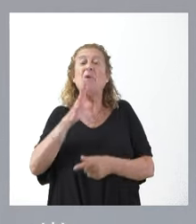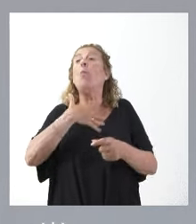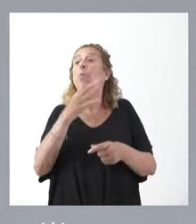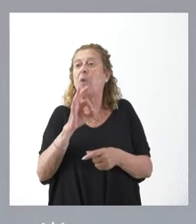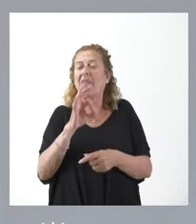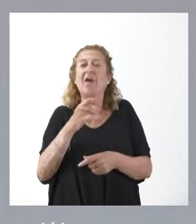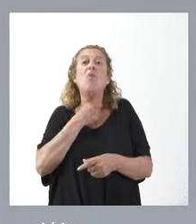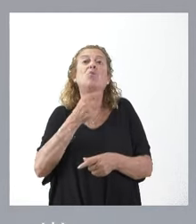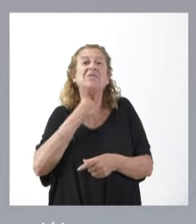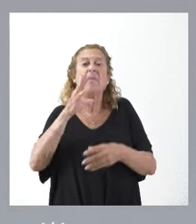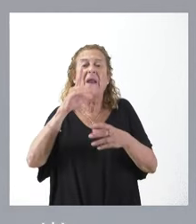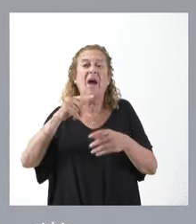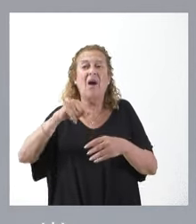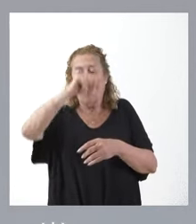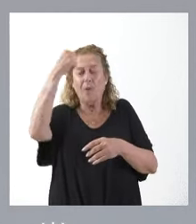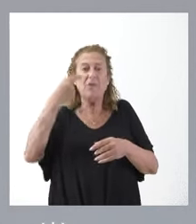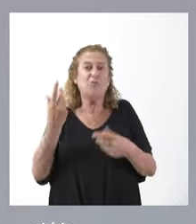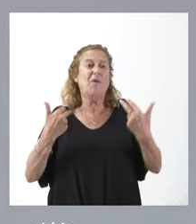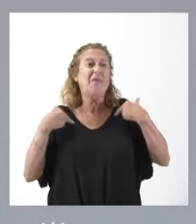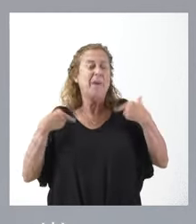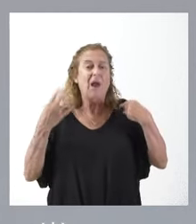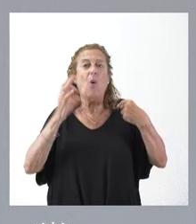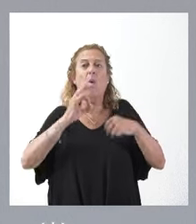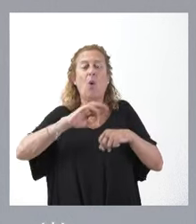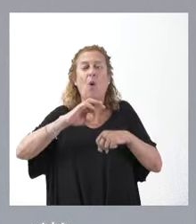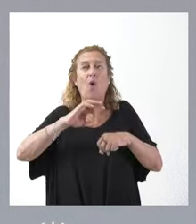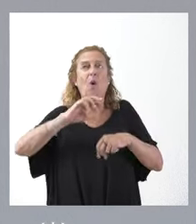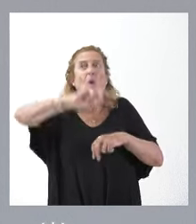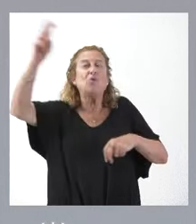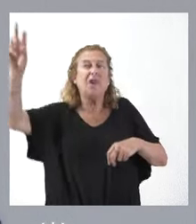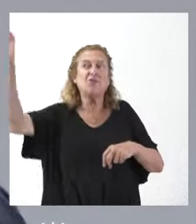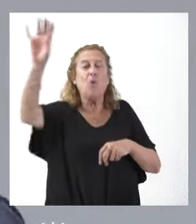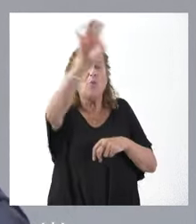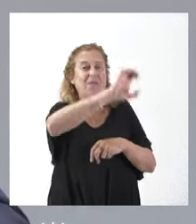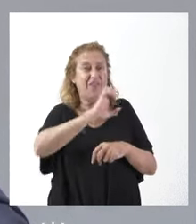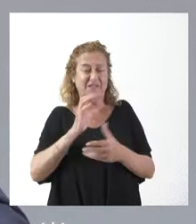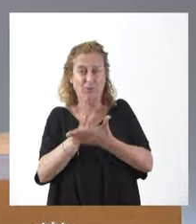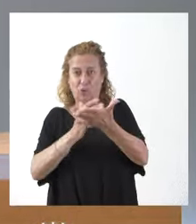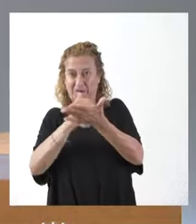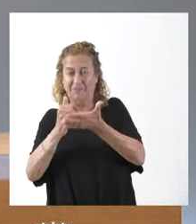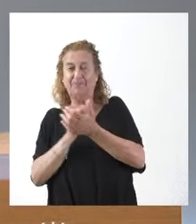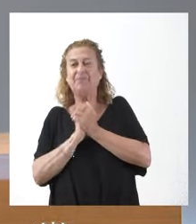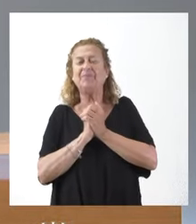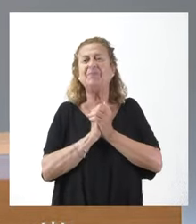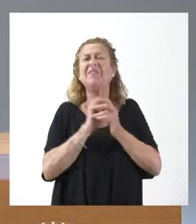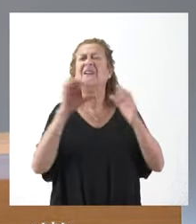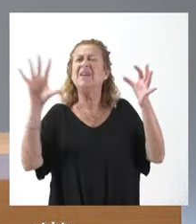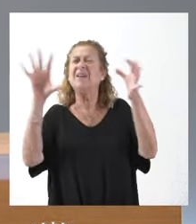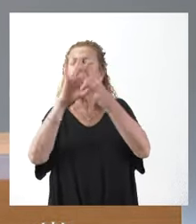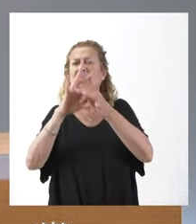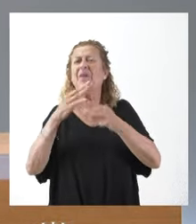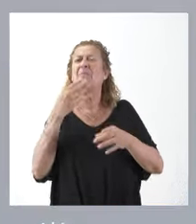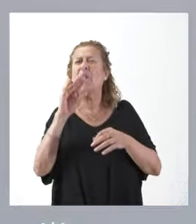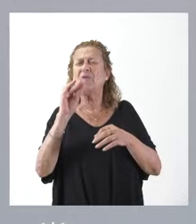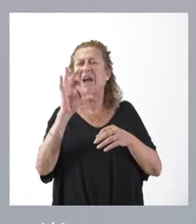atractivo para empleados municipales o para empleados de otras comunidades autónomas. En relación con la pregunta de Sergio,